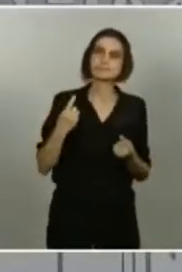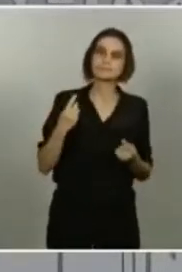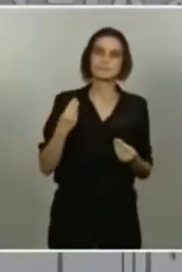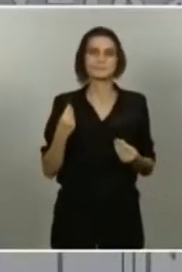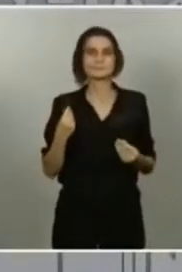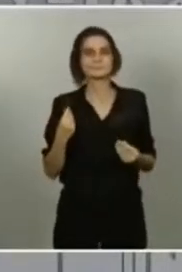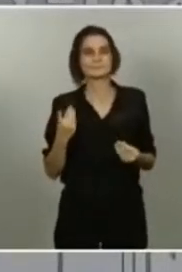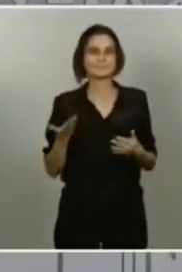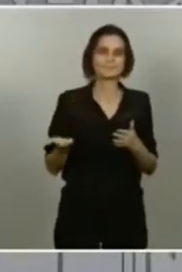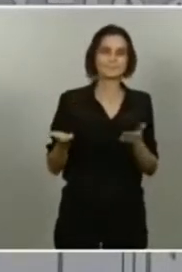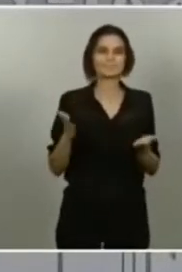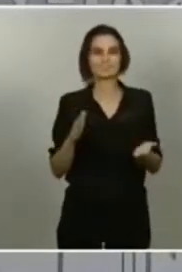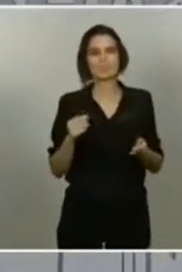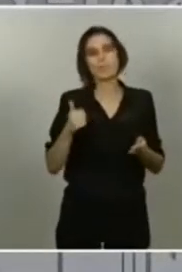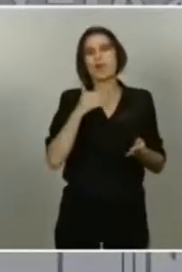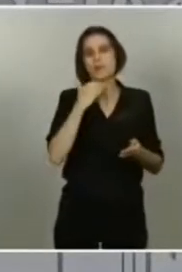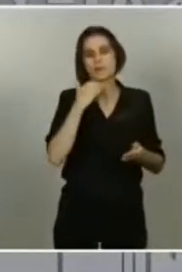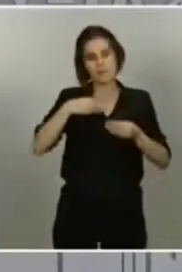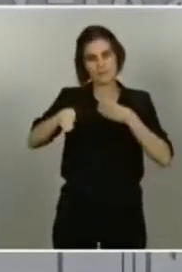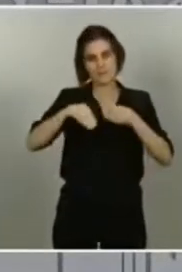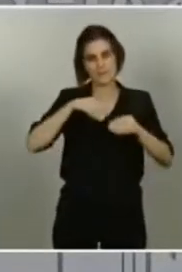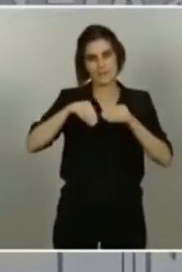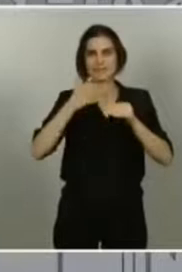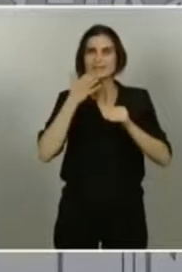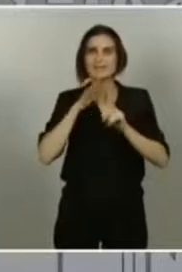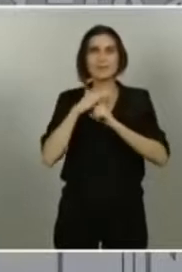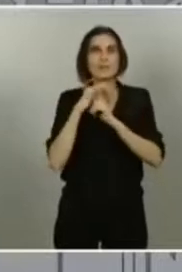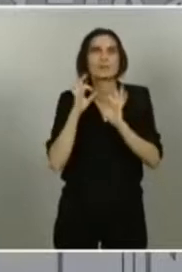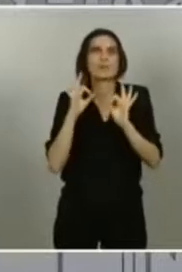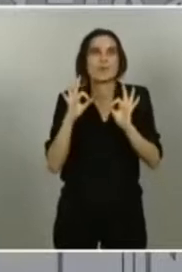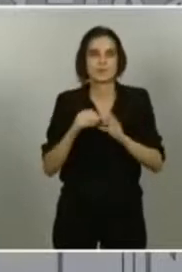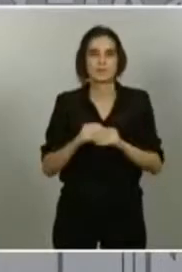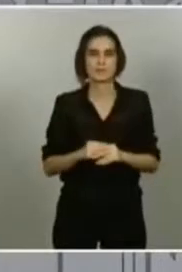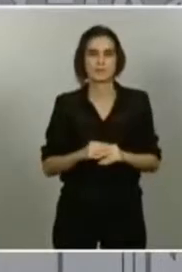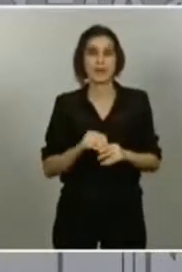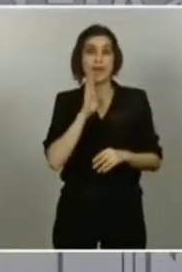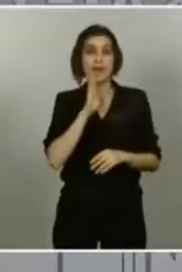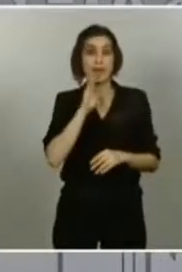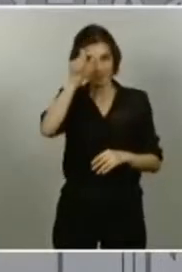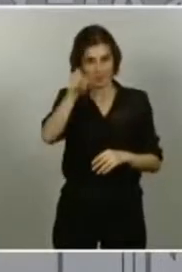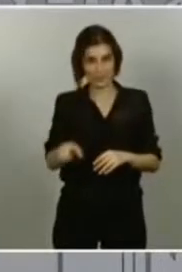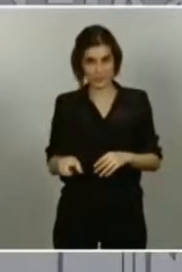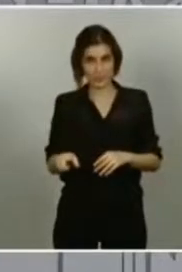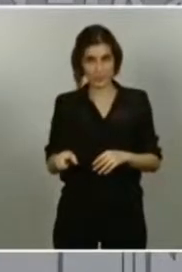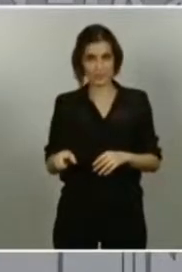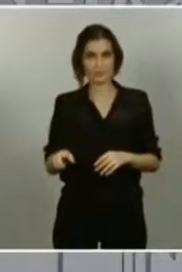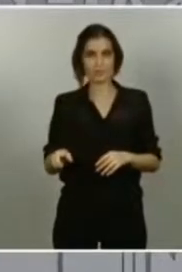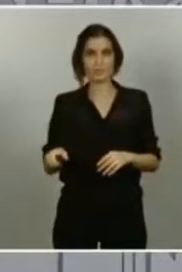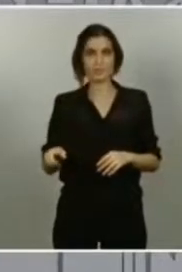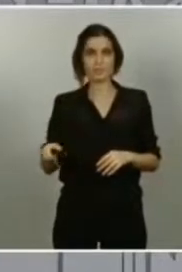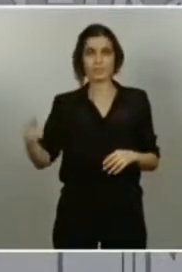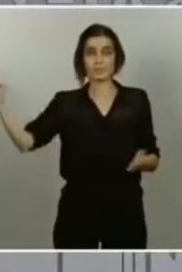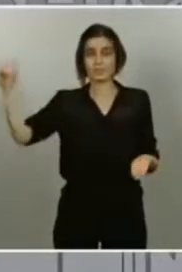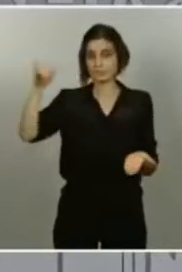margen de flexibilidad en circunstancias concretas. Esta persona, al llegar, las autores nos hemos puesto, es un ejemplo claro